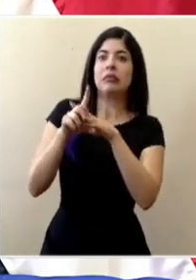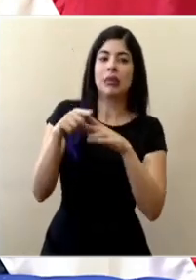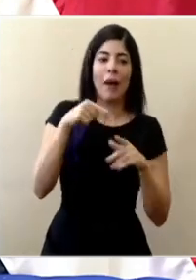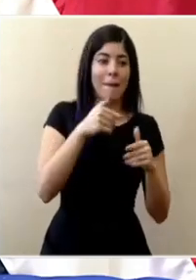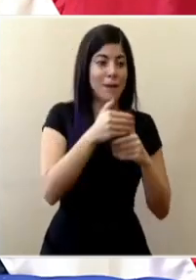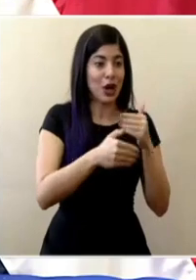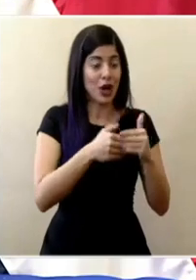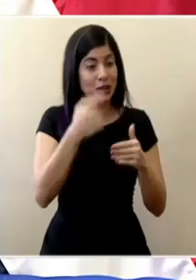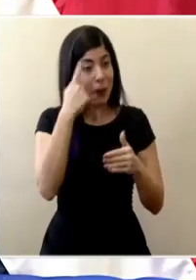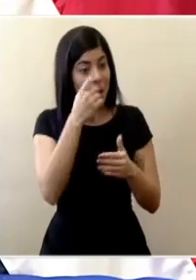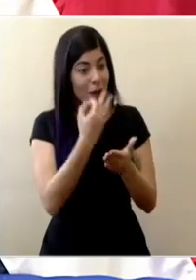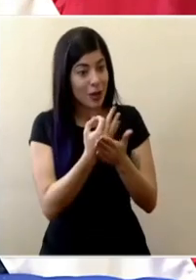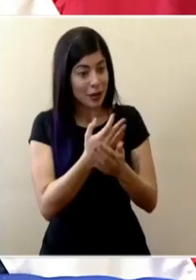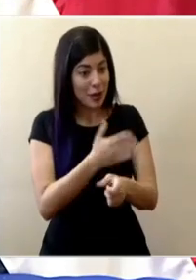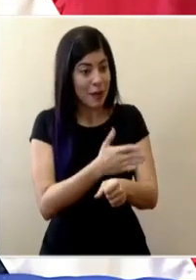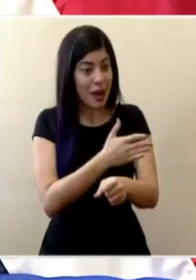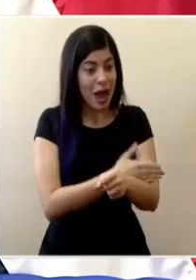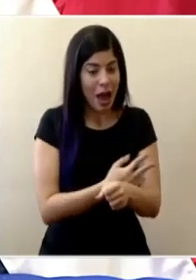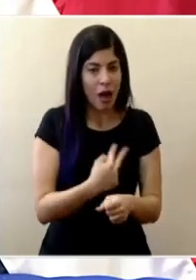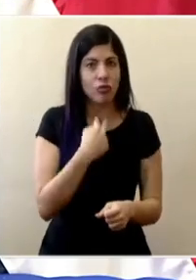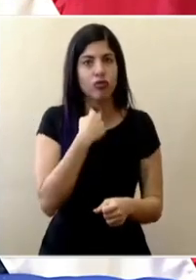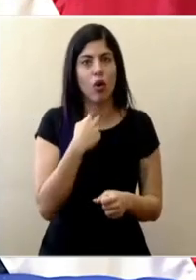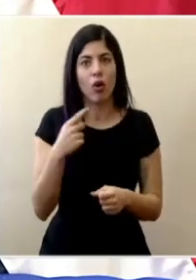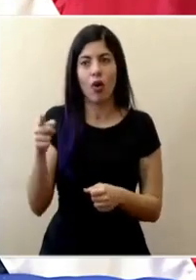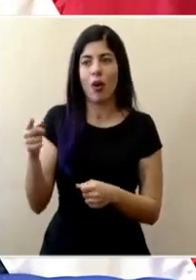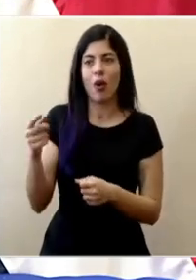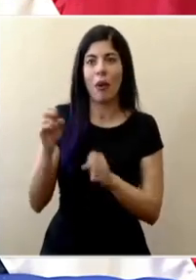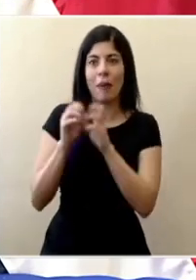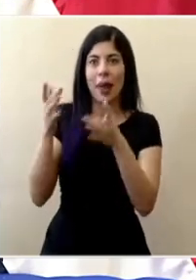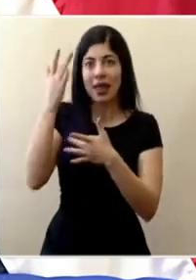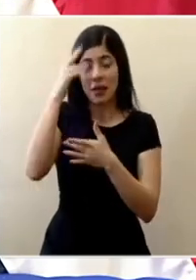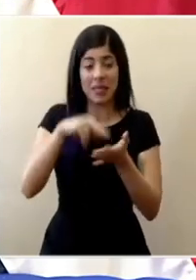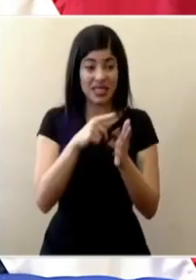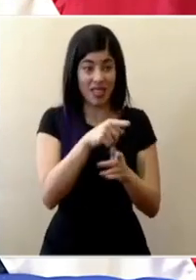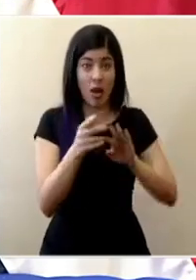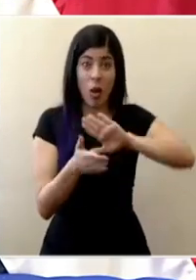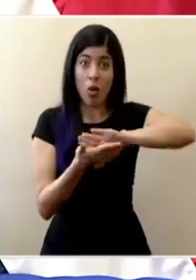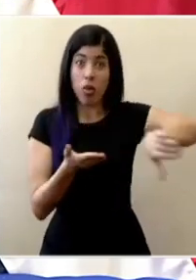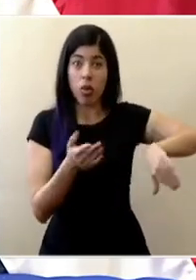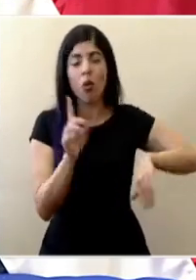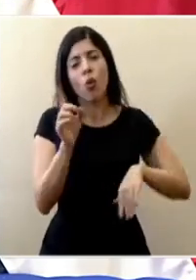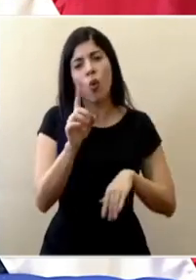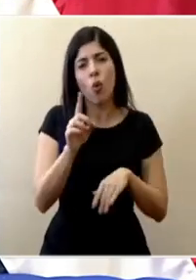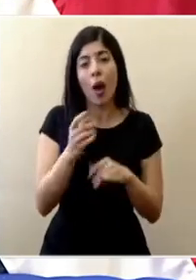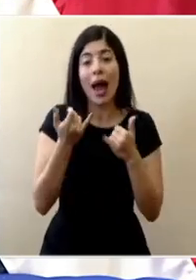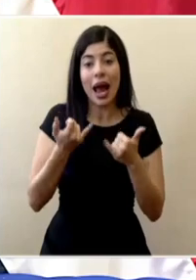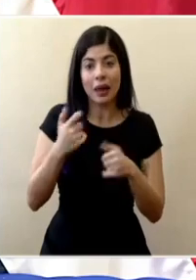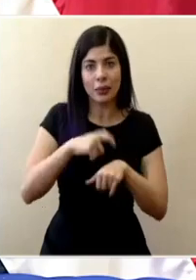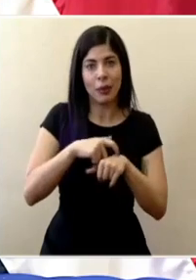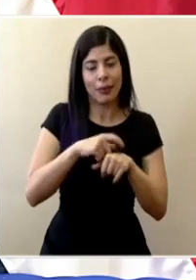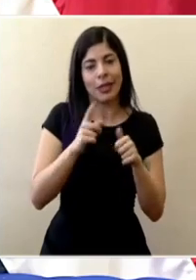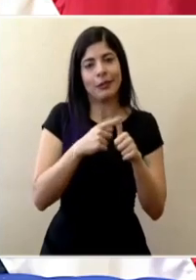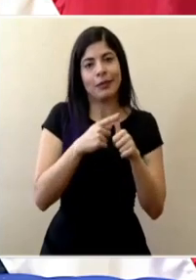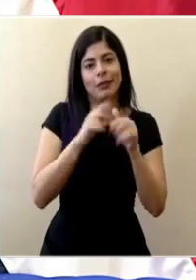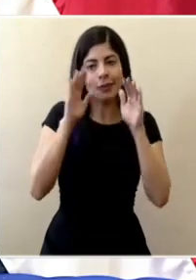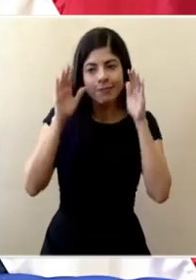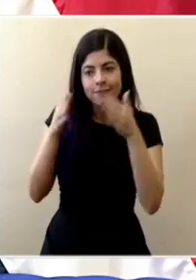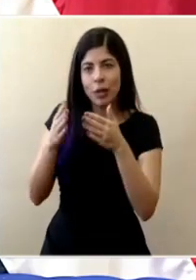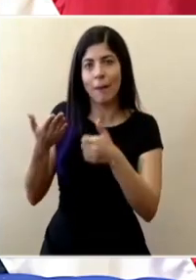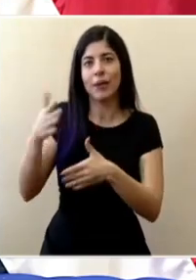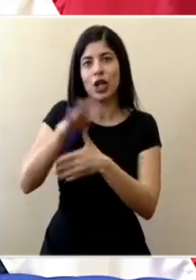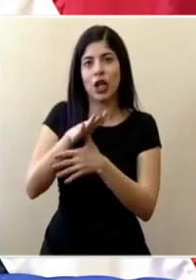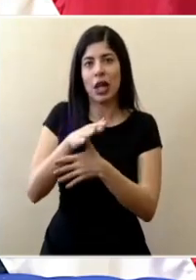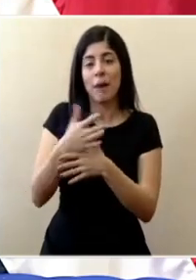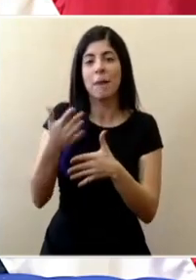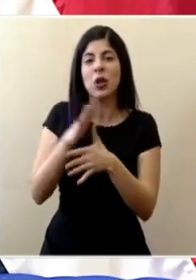proceso de consolidación fiscal lo que no significa que estemos abandonando esa ruta sino que en este momento es necesario atender las prioridades y